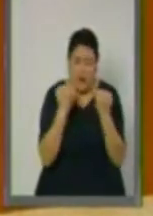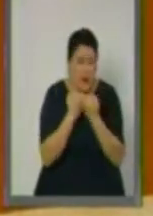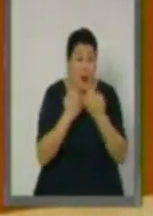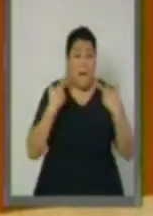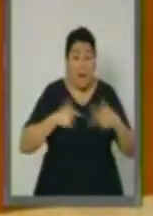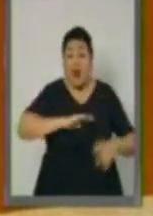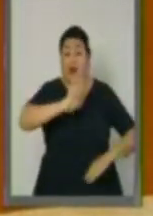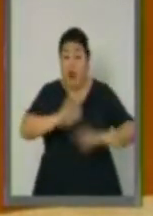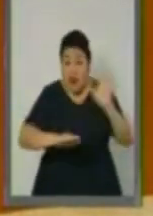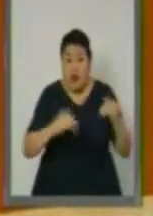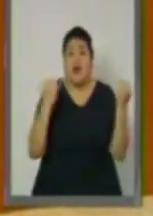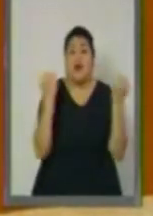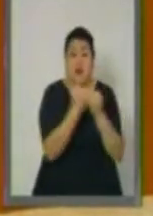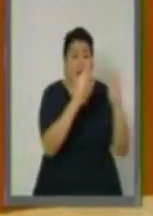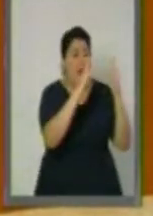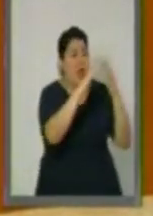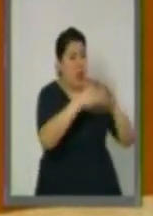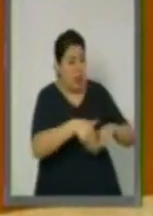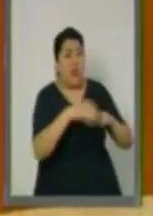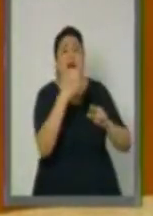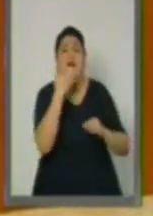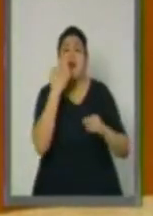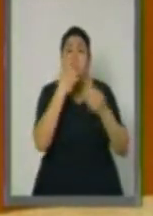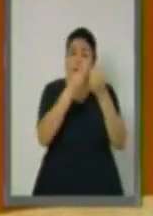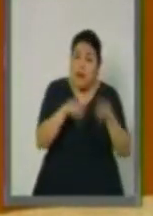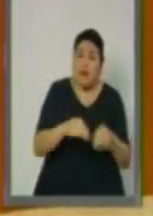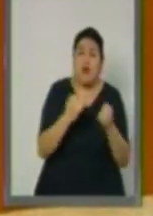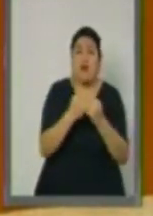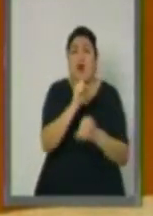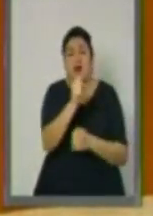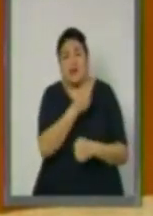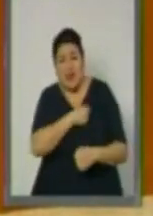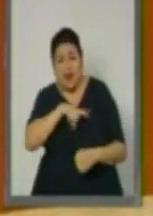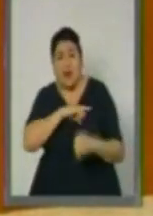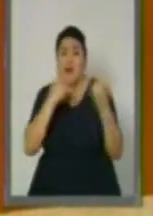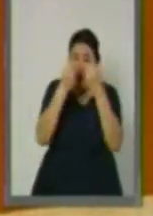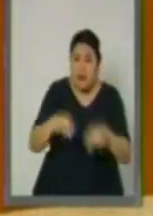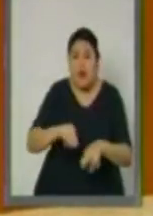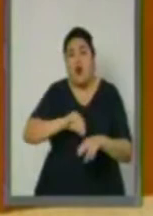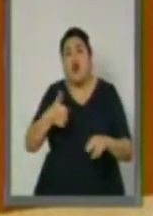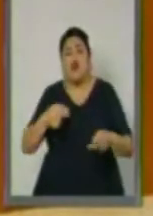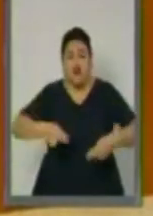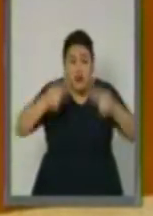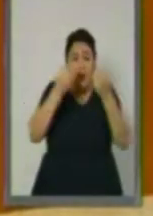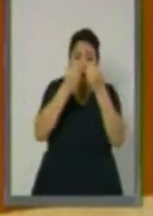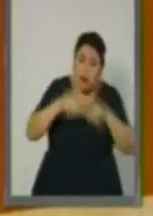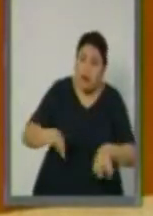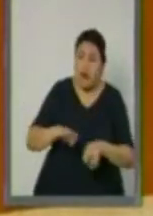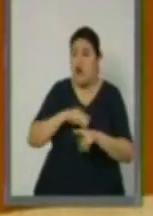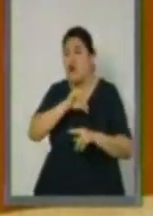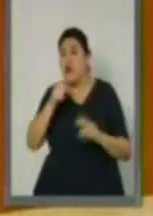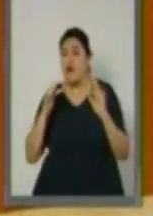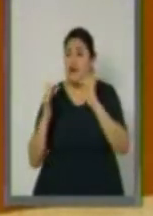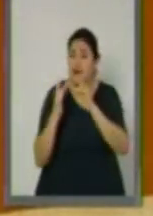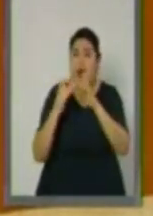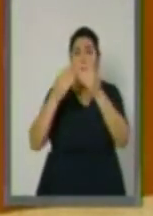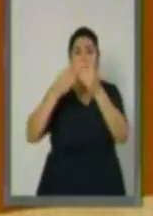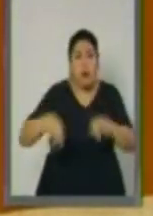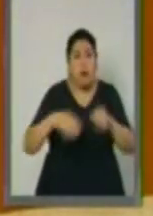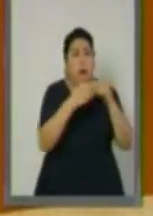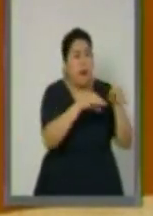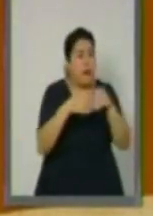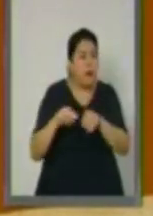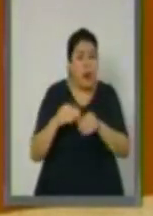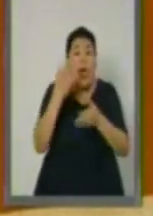humanas hasta desastres de viviendas, escuelas, centros de salud, negocios, vías de comunicación en diversos poblados, daños que siguen